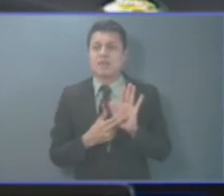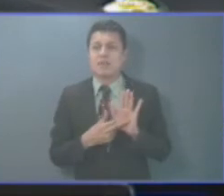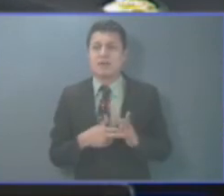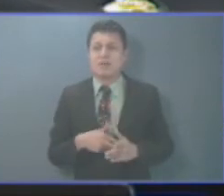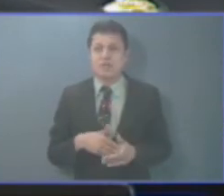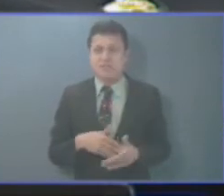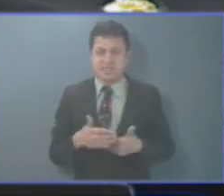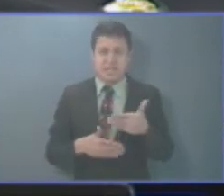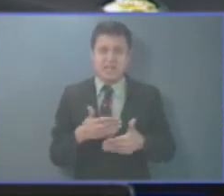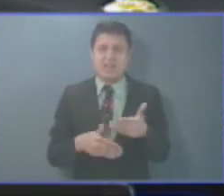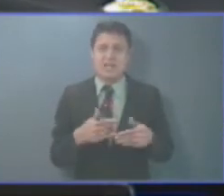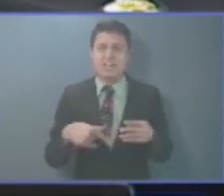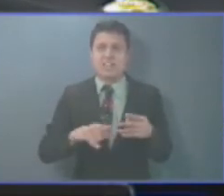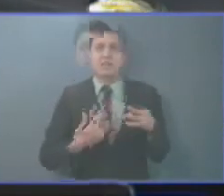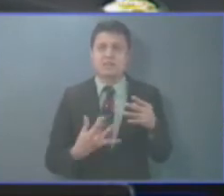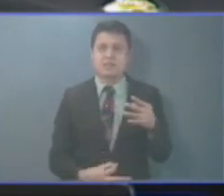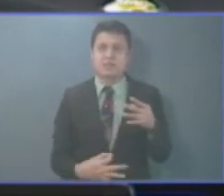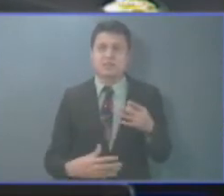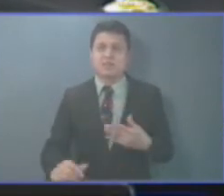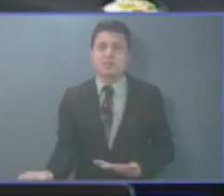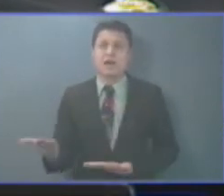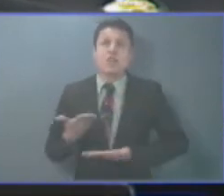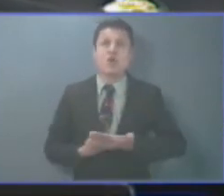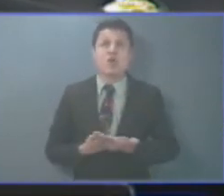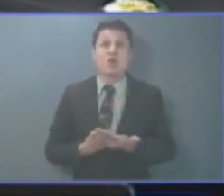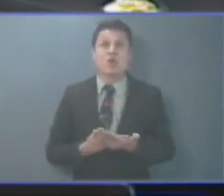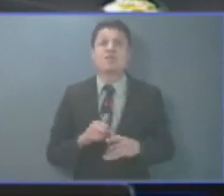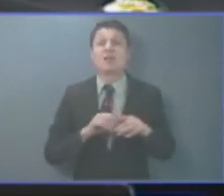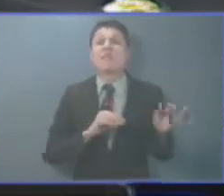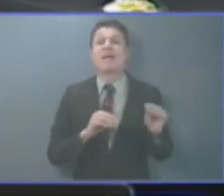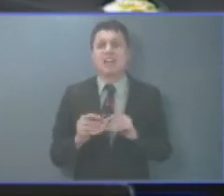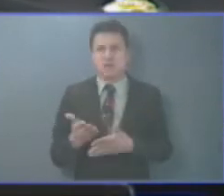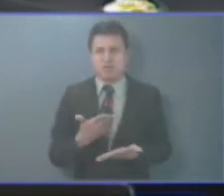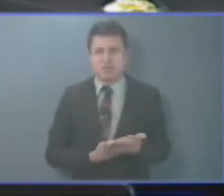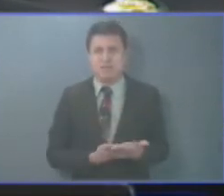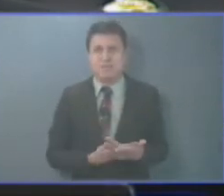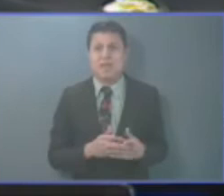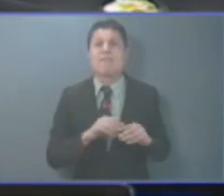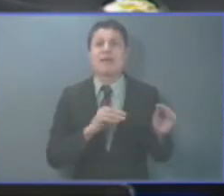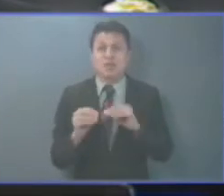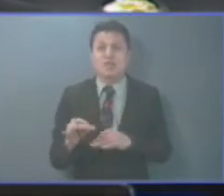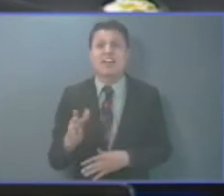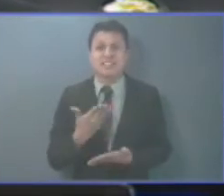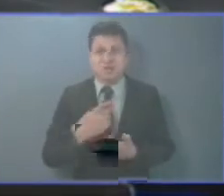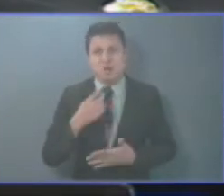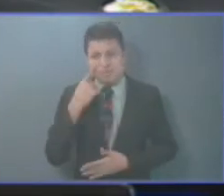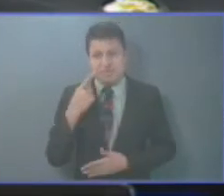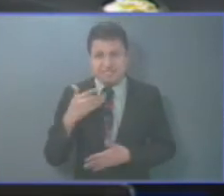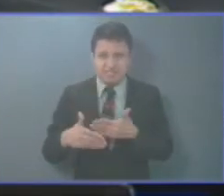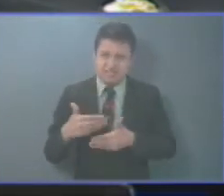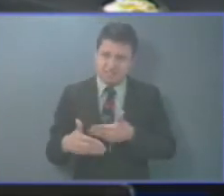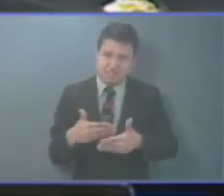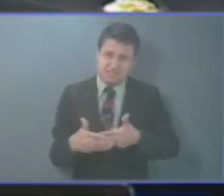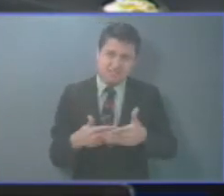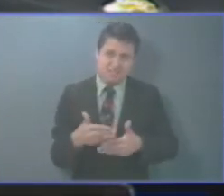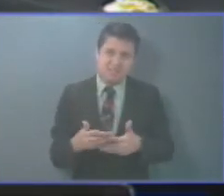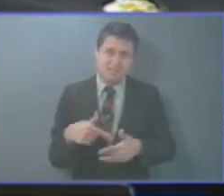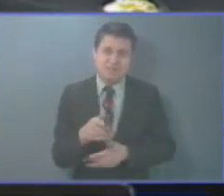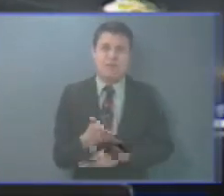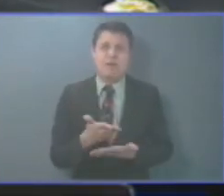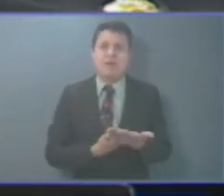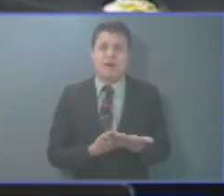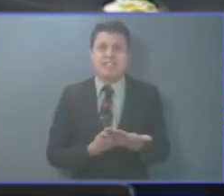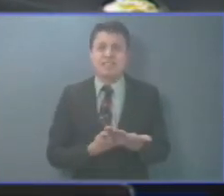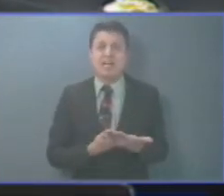que exista una mejor y más justa sociedad. Vivimos en una sociedad que